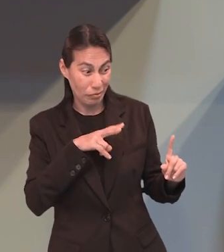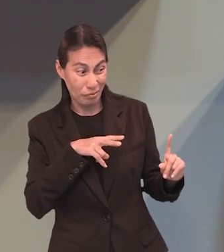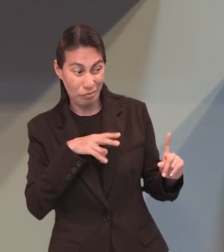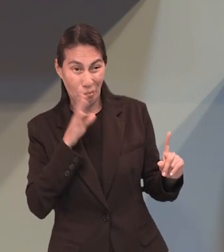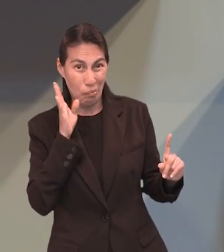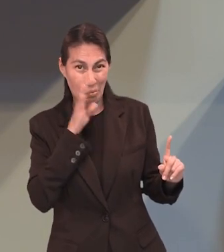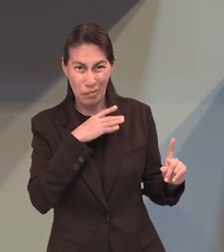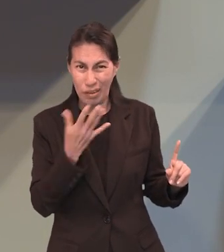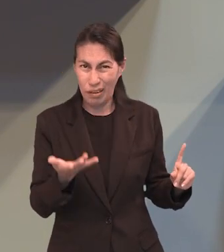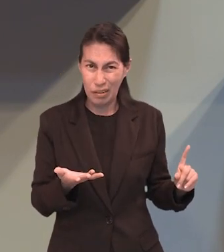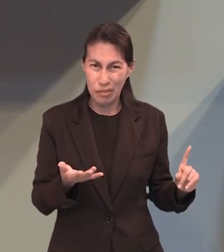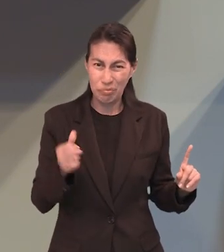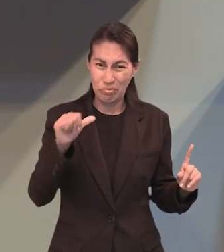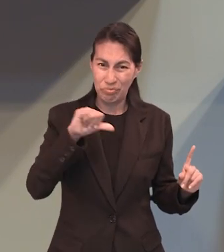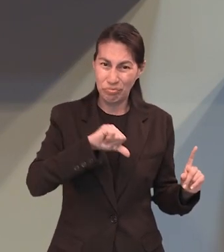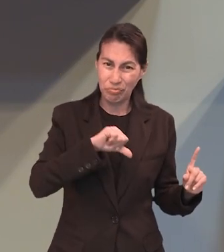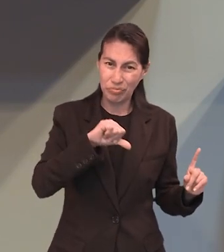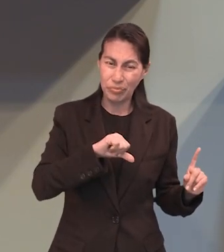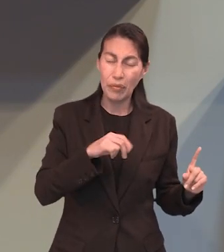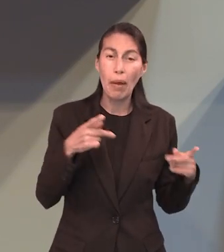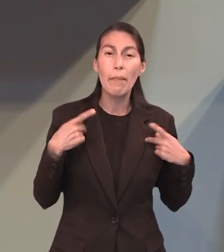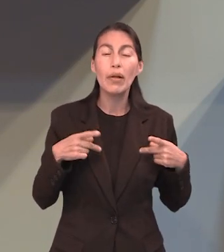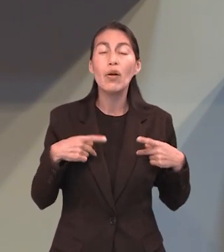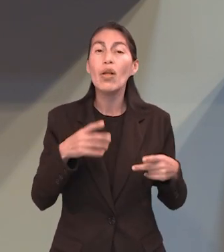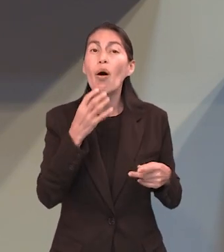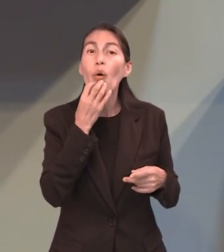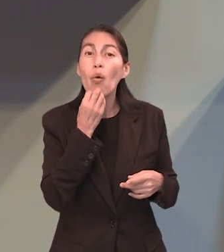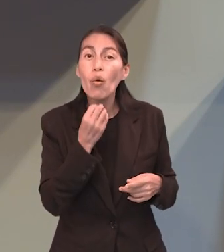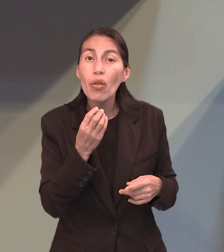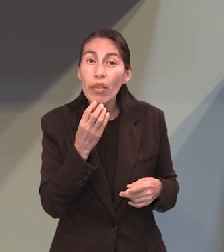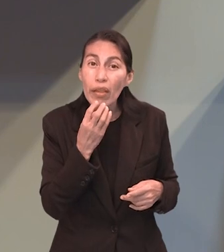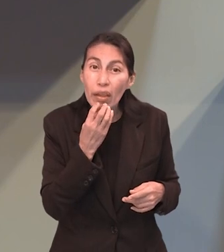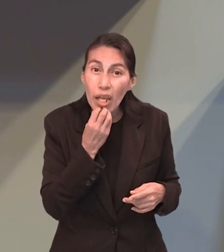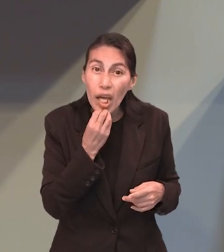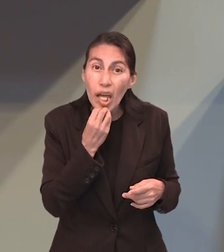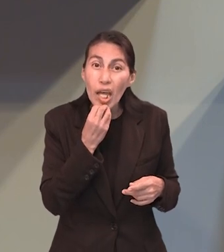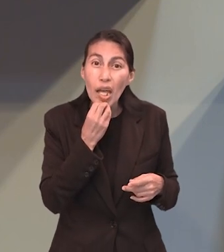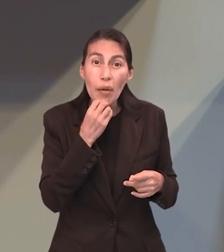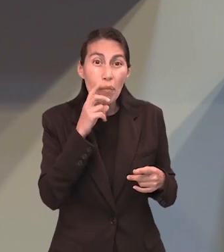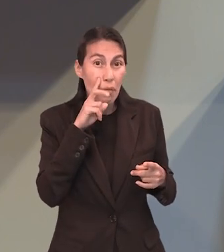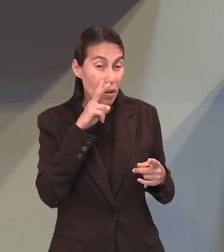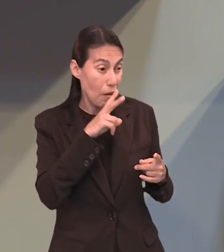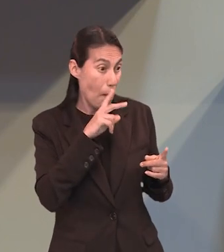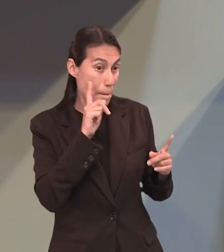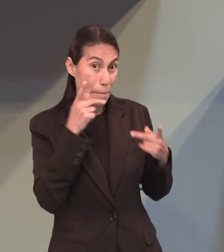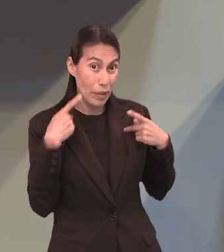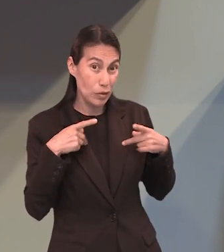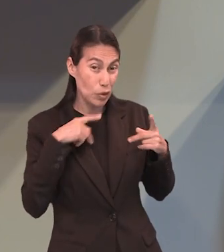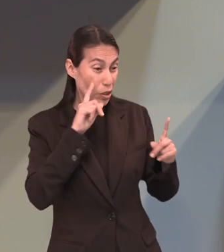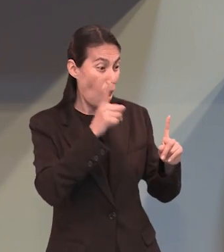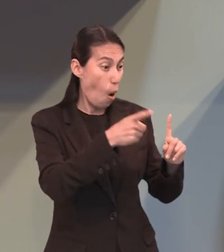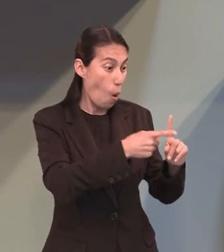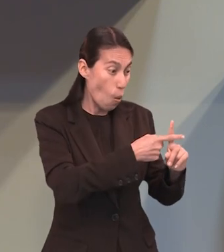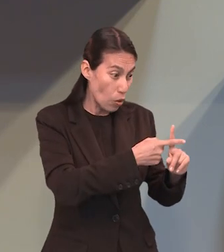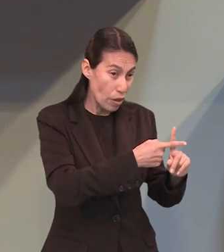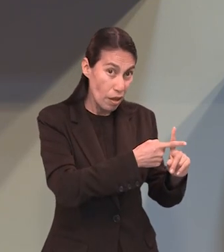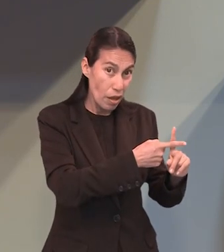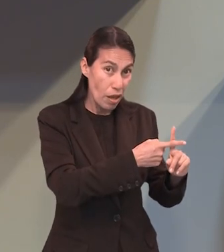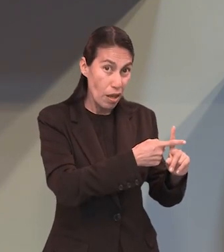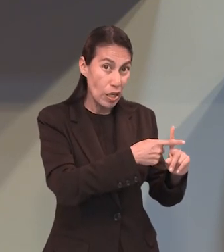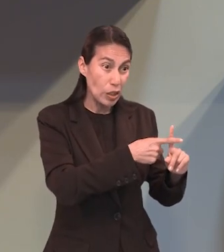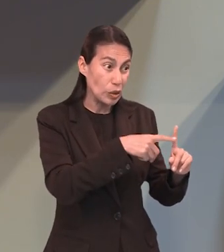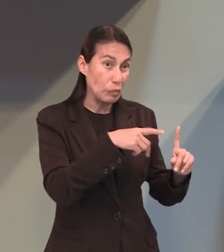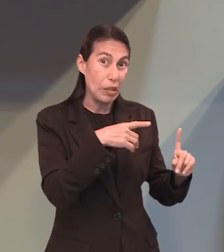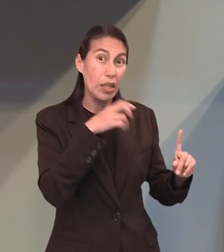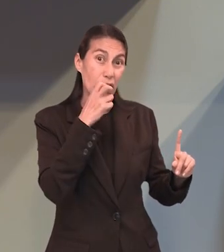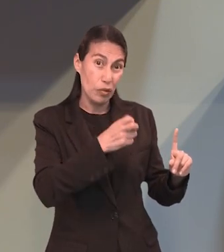inapropiada. También para los judíos el ser crucificado era que esa persona